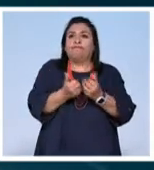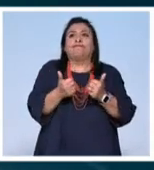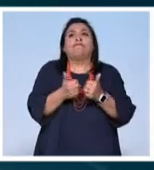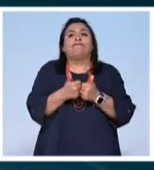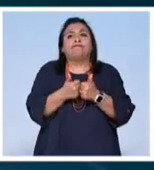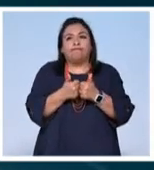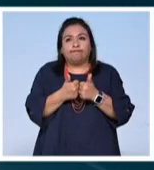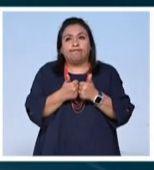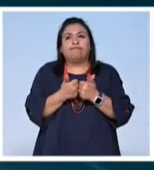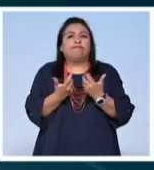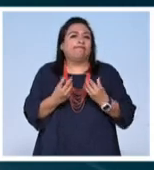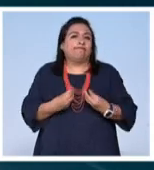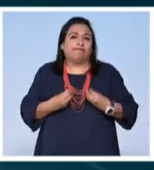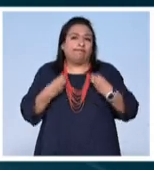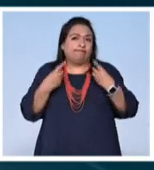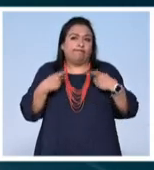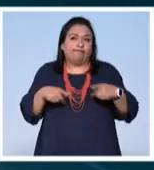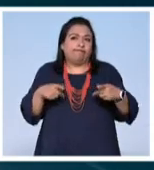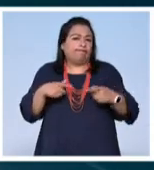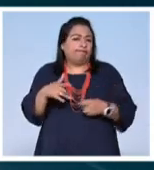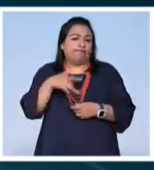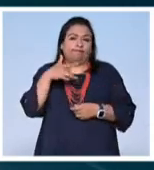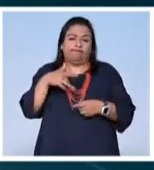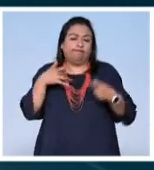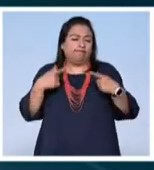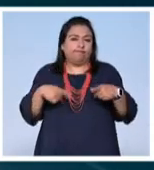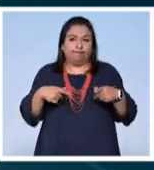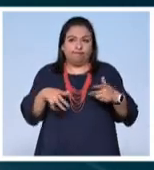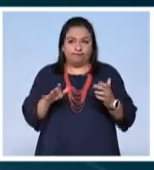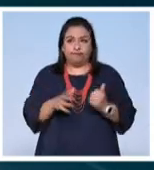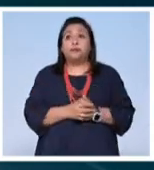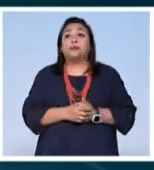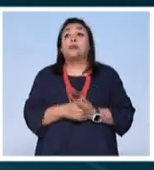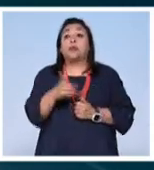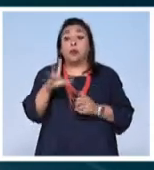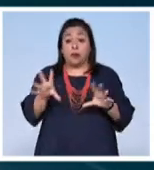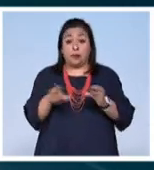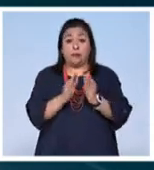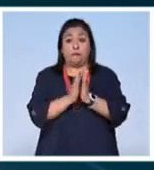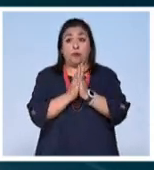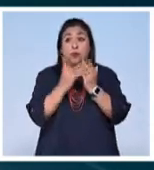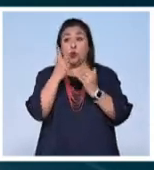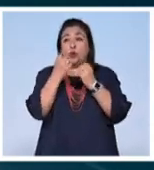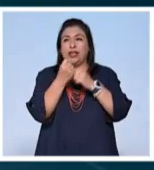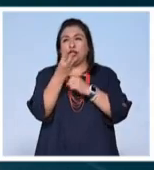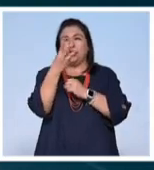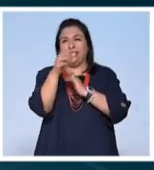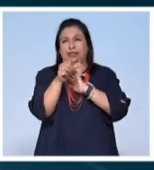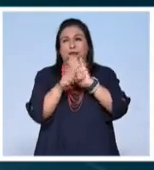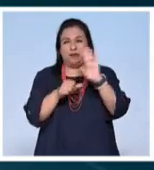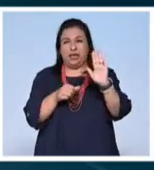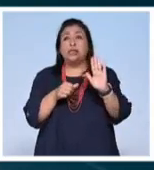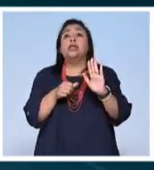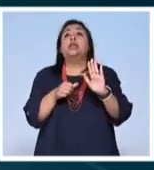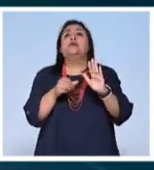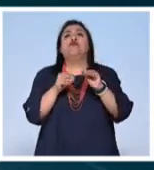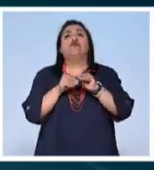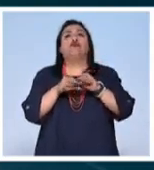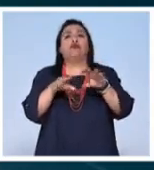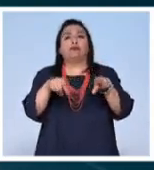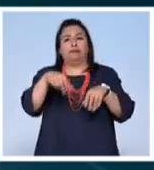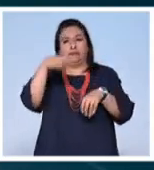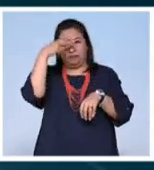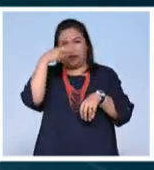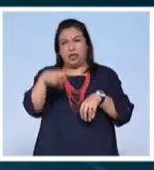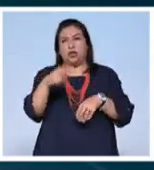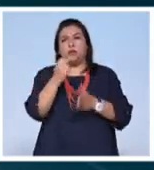de la vida de la gente y de los sentimientos de la gente el poemario un año y tres meses ha sido publicado en